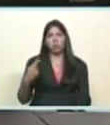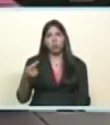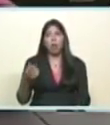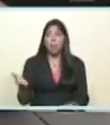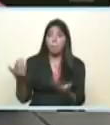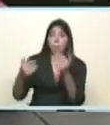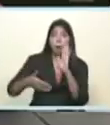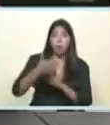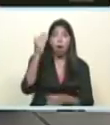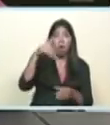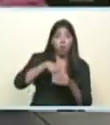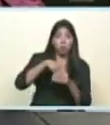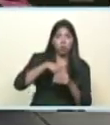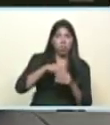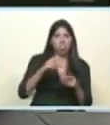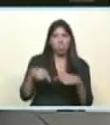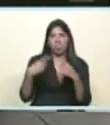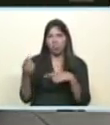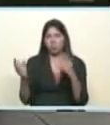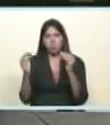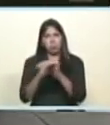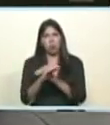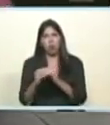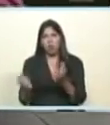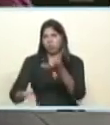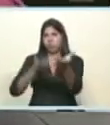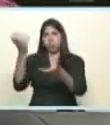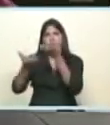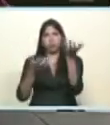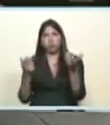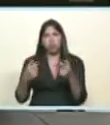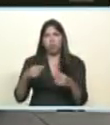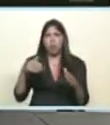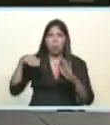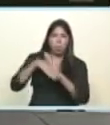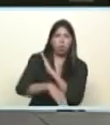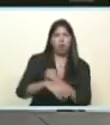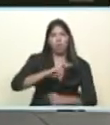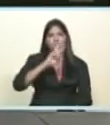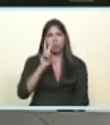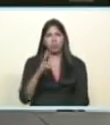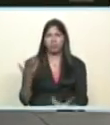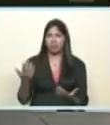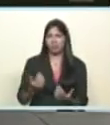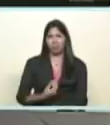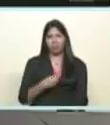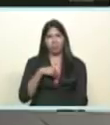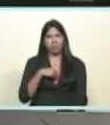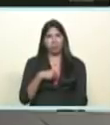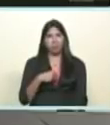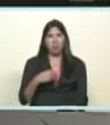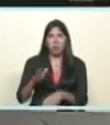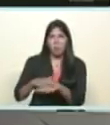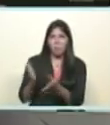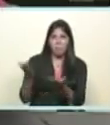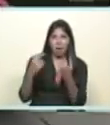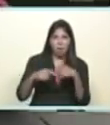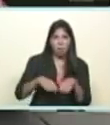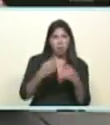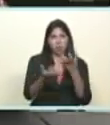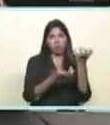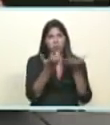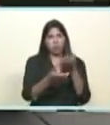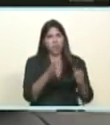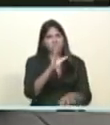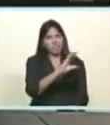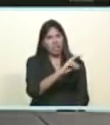elecciones y otro día salgan a quemar el país y a sabotear los centros electorales y a llamar a la destrucción del sistema electoral ya basta